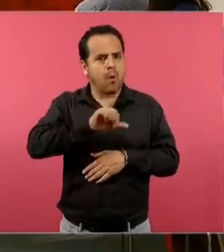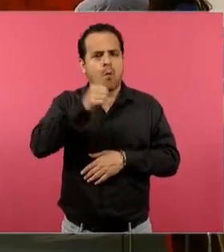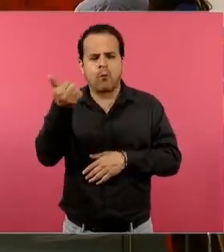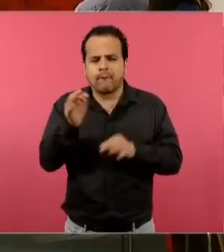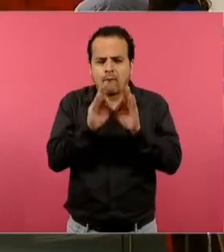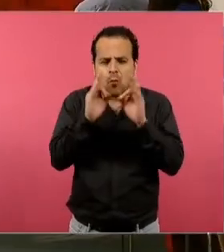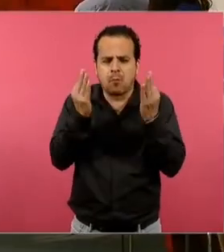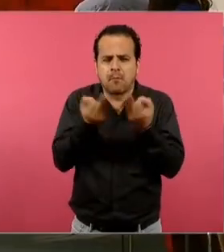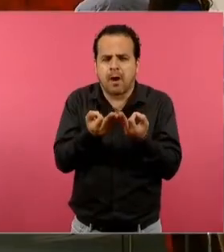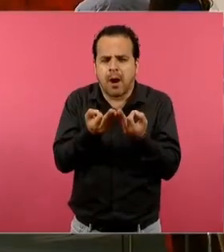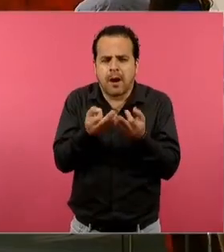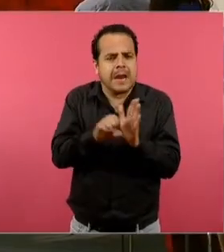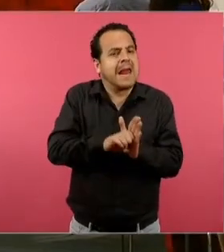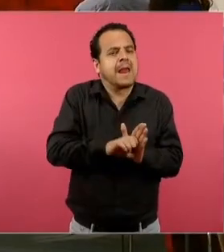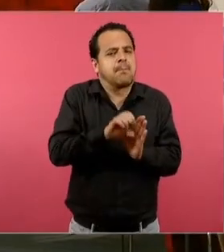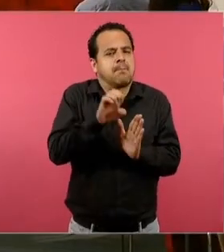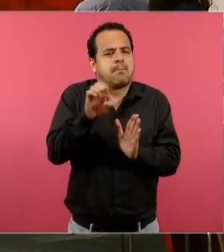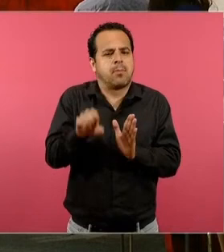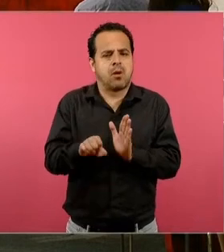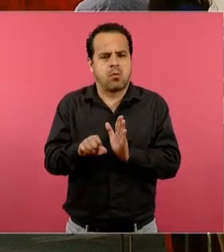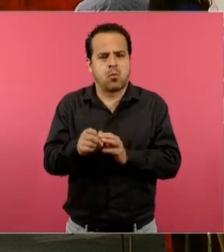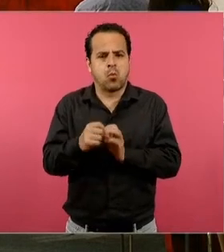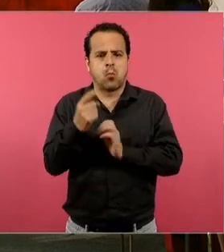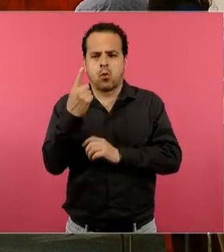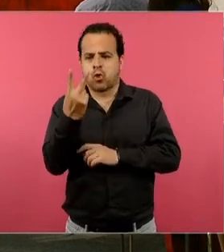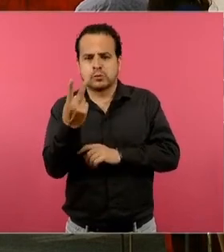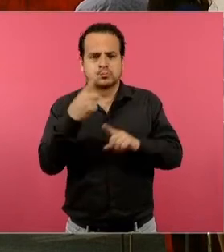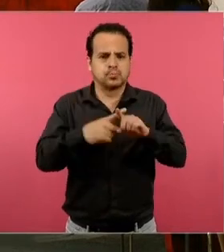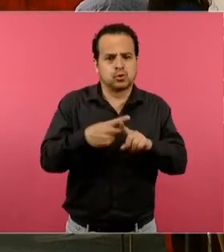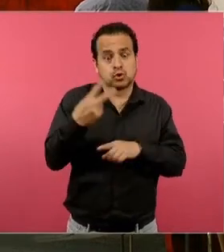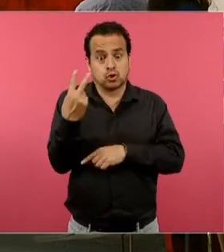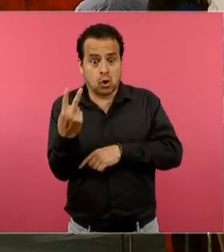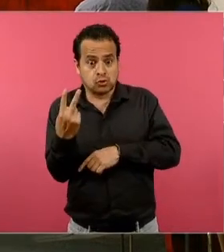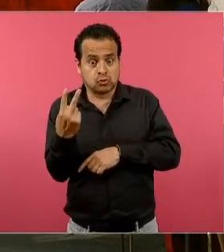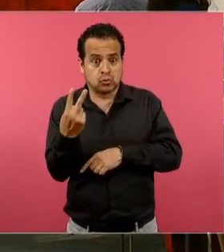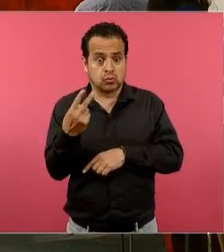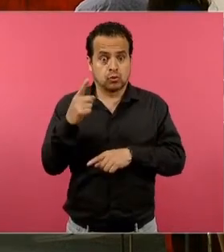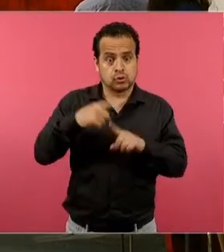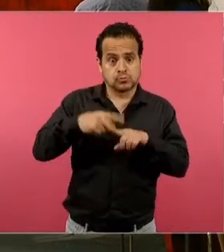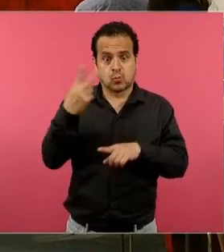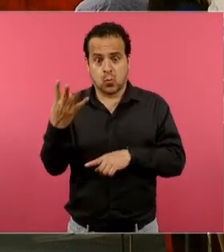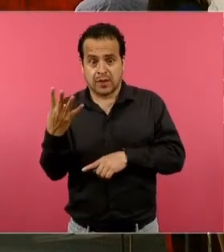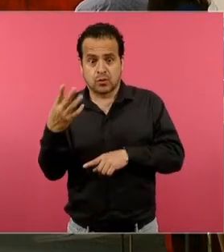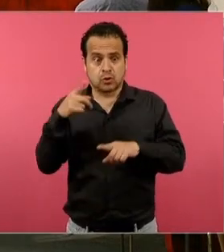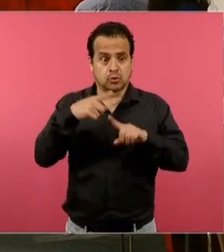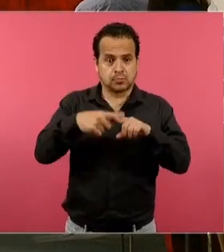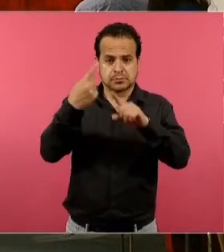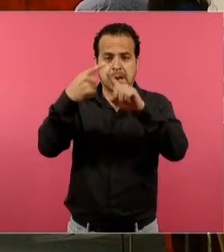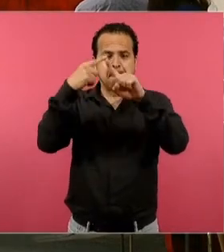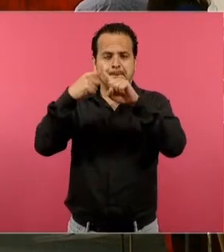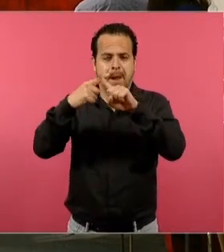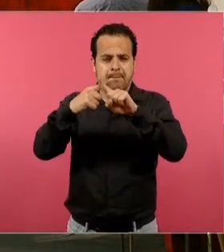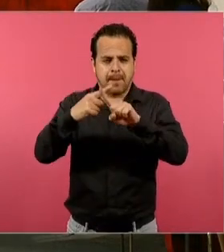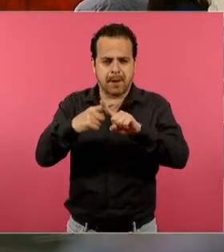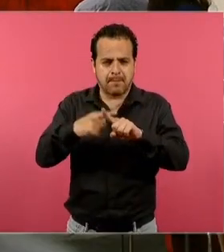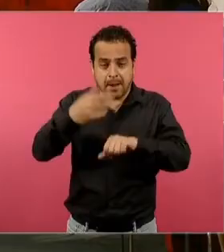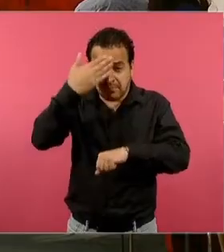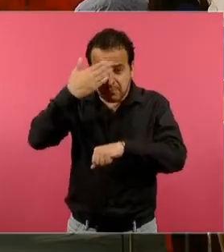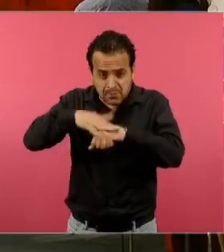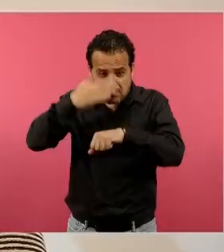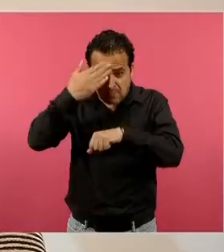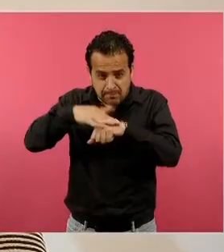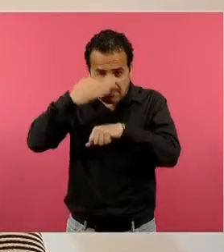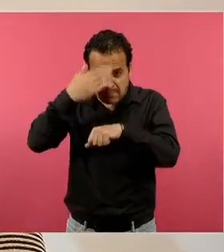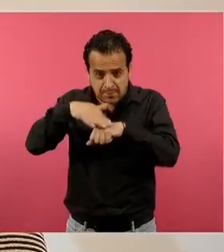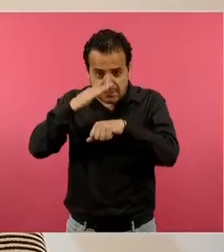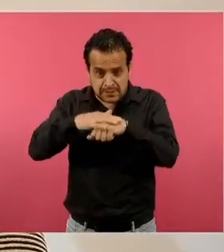matemáticas. Esta es una discusión de la didáctica de las matemáticas desde hace muchos años y justamente tiene